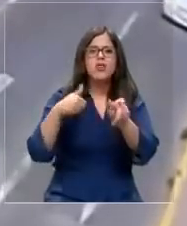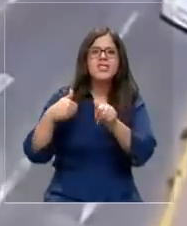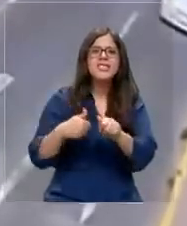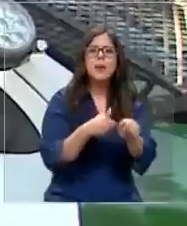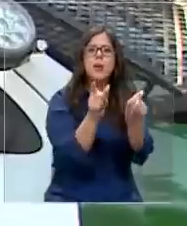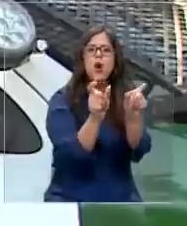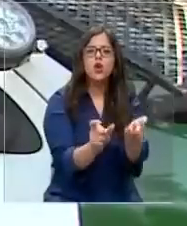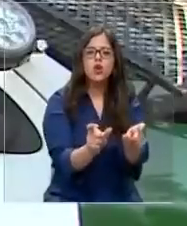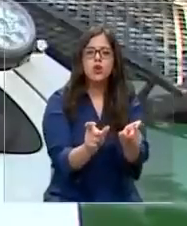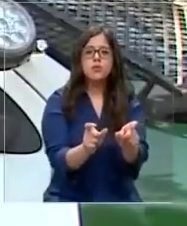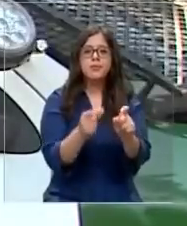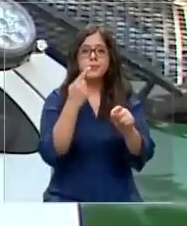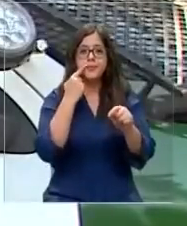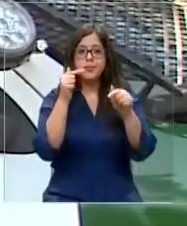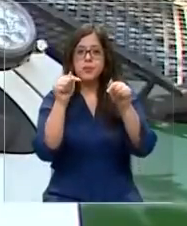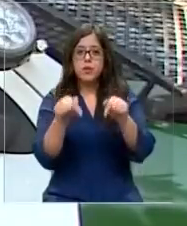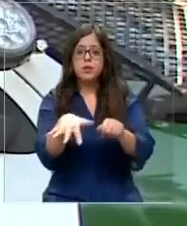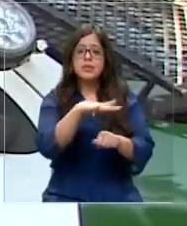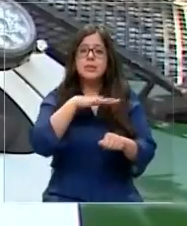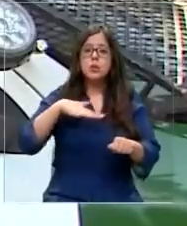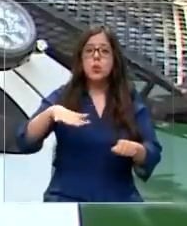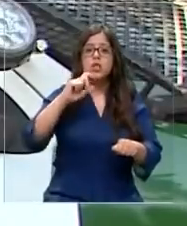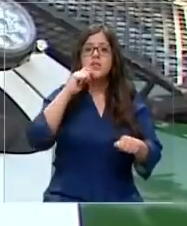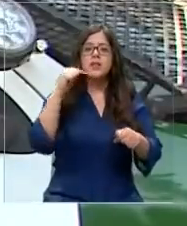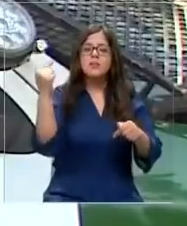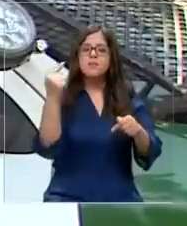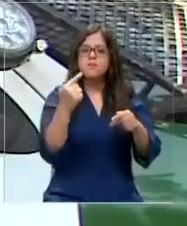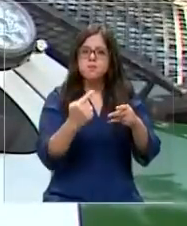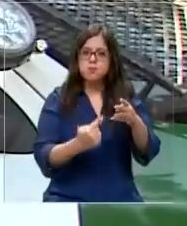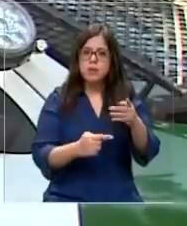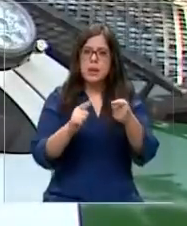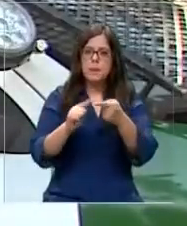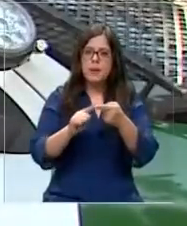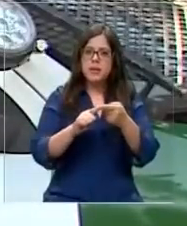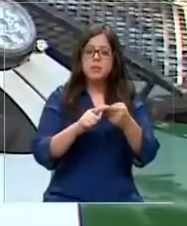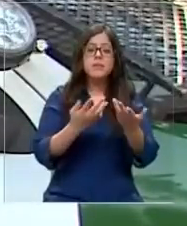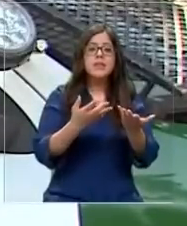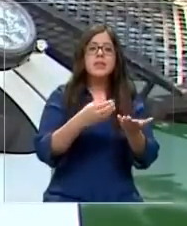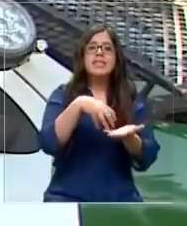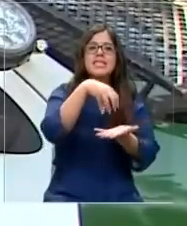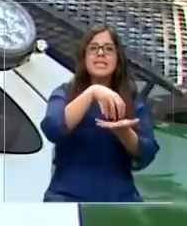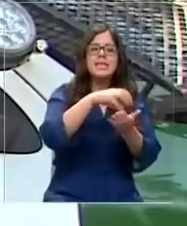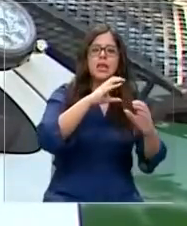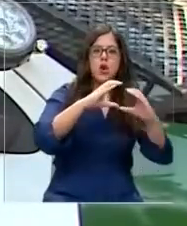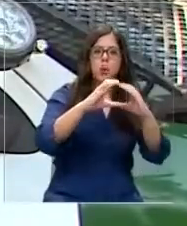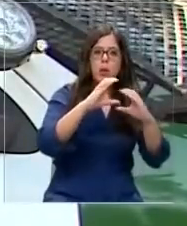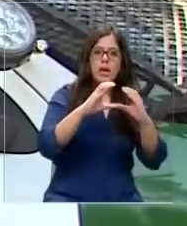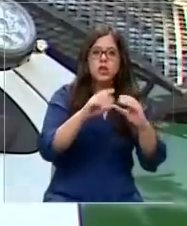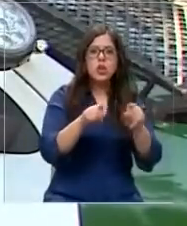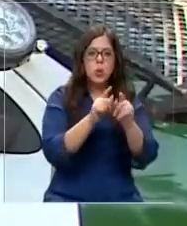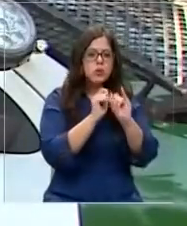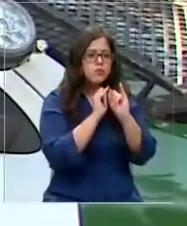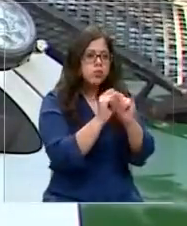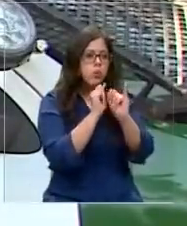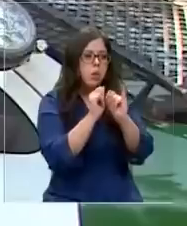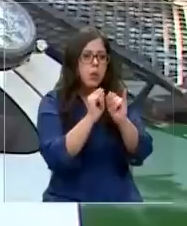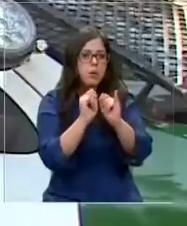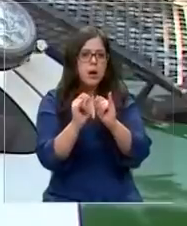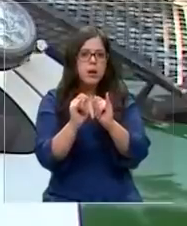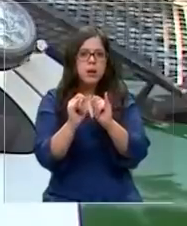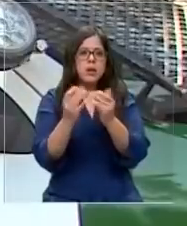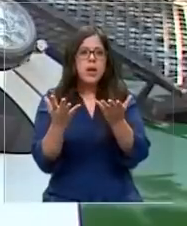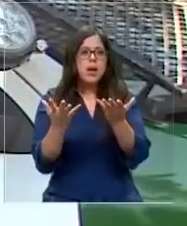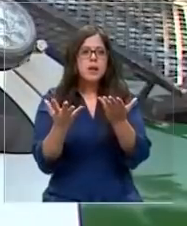controlado. Y en estos hechos confluyen muchos participantes. Tanto la central de comunicaciones, para entregar la información oportuna a los